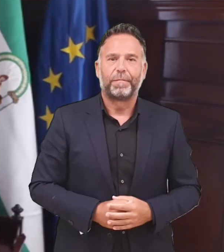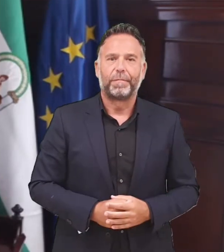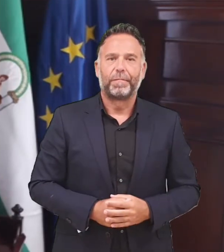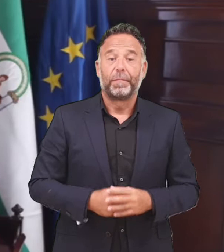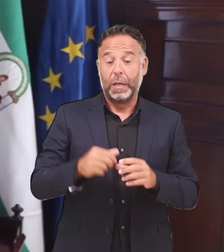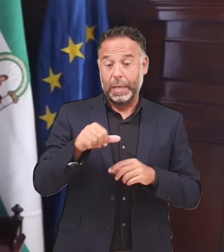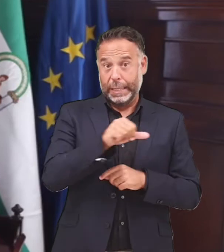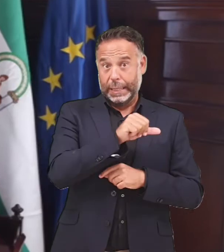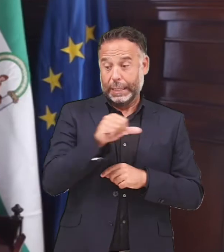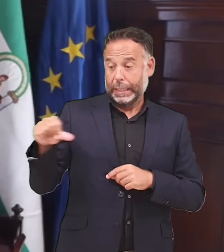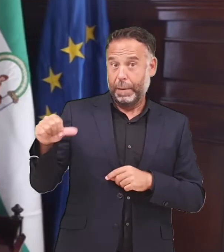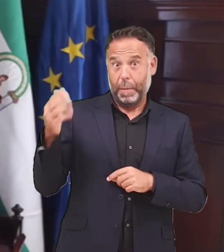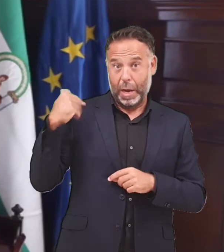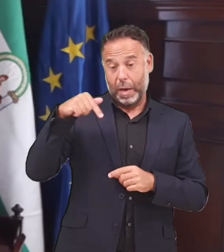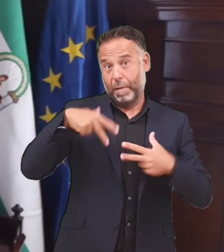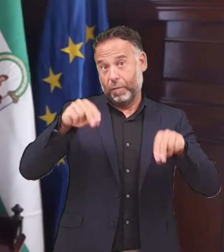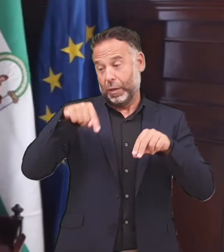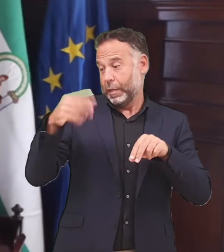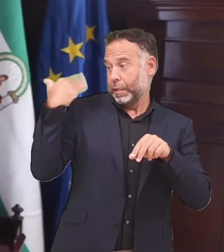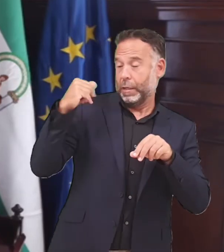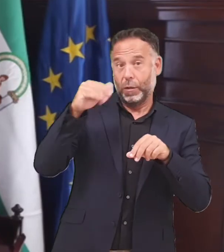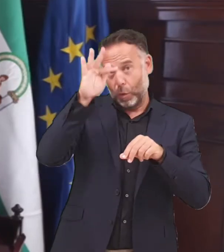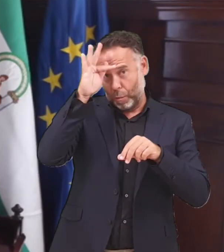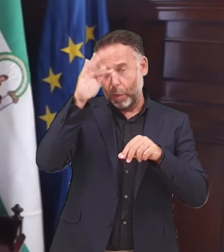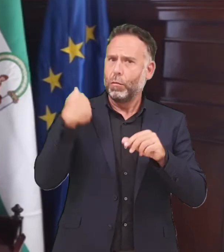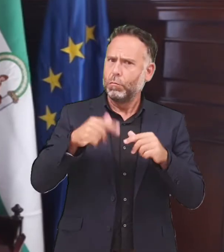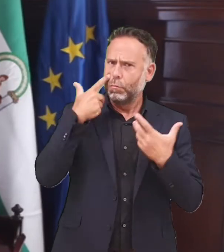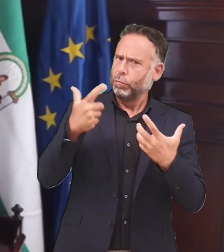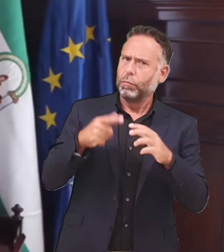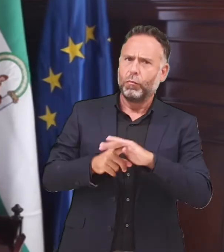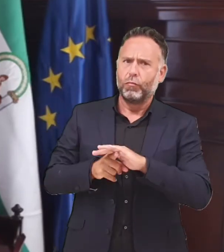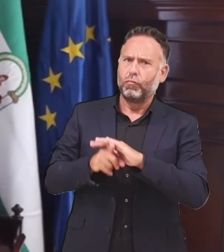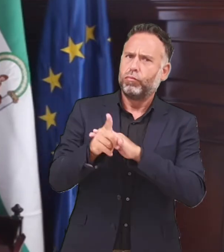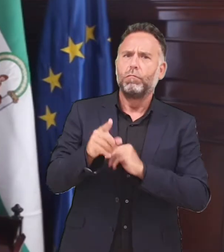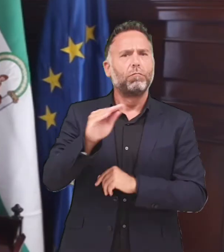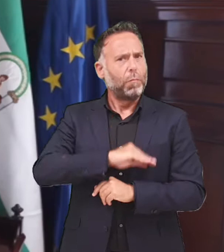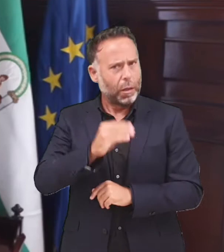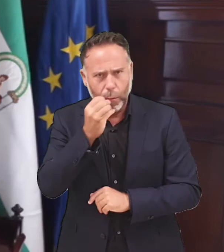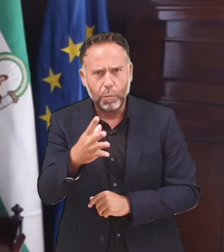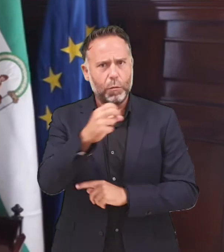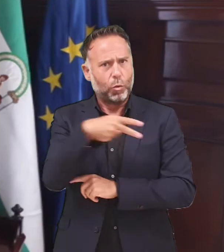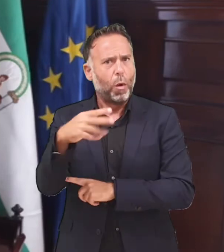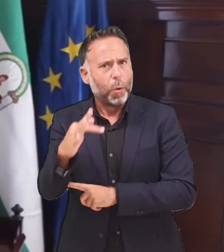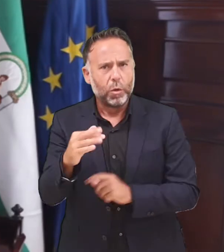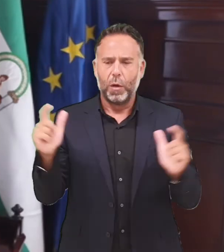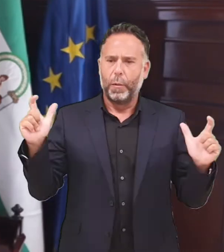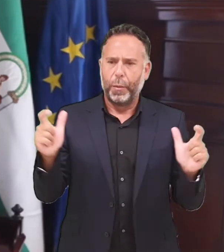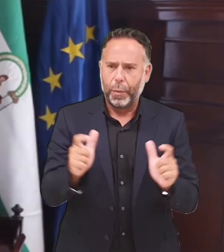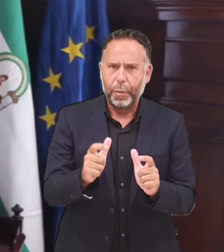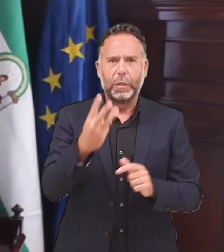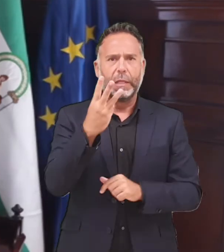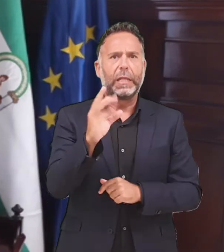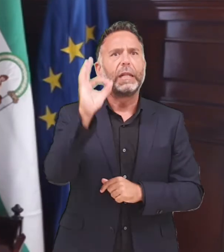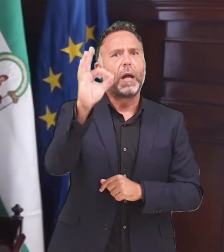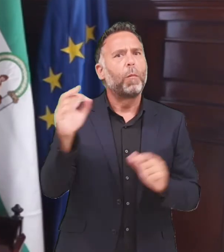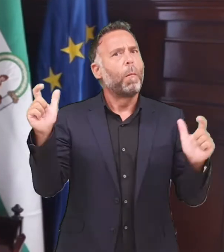A lo largo de la semana que termina hoy hemos visto una evolución muy favorable en las incidencias que han bajado un